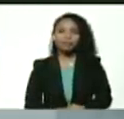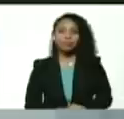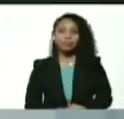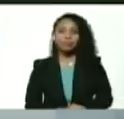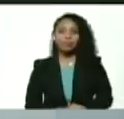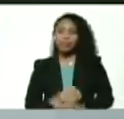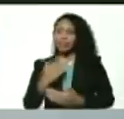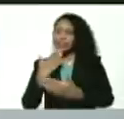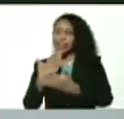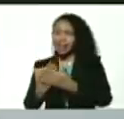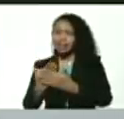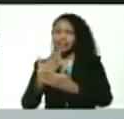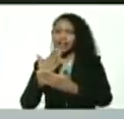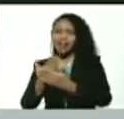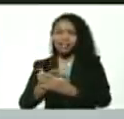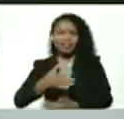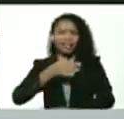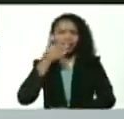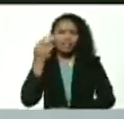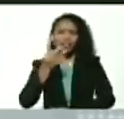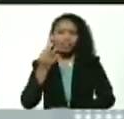gracias a Neregni de verdad